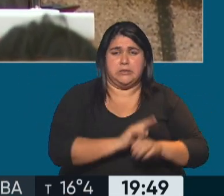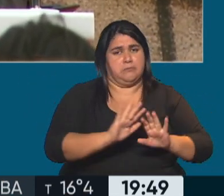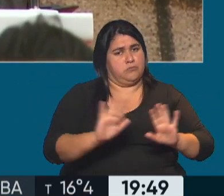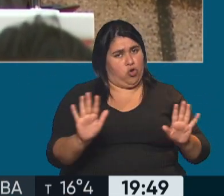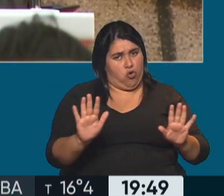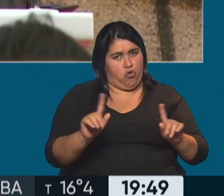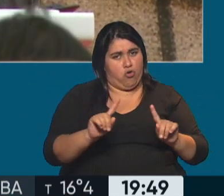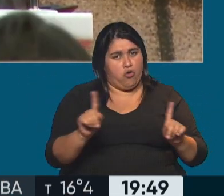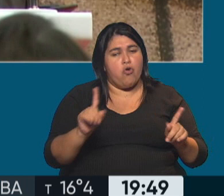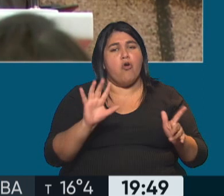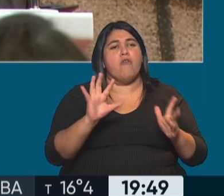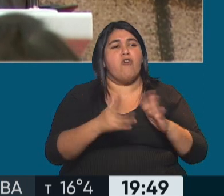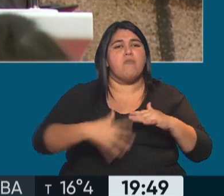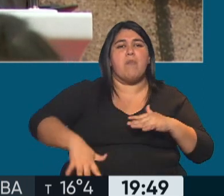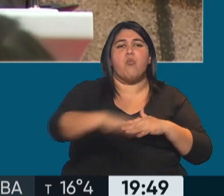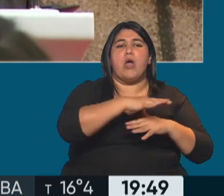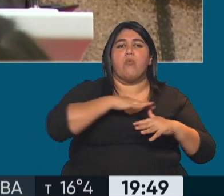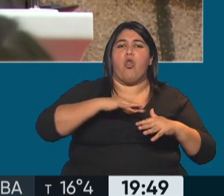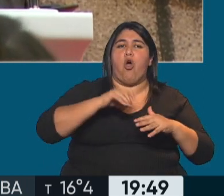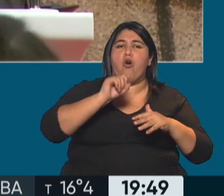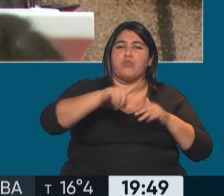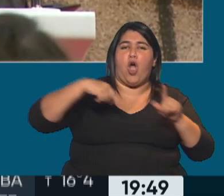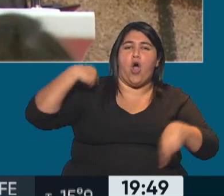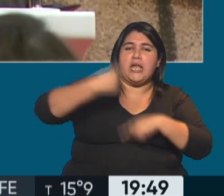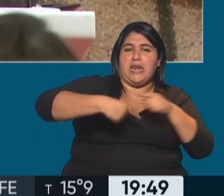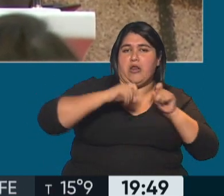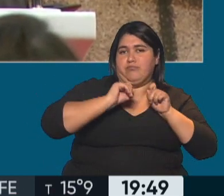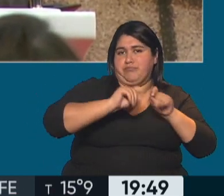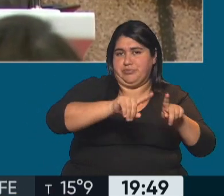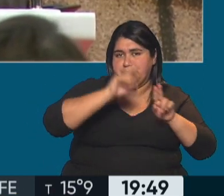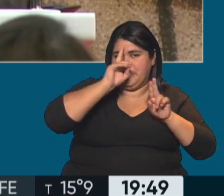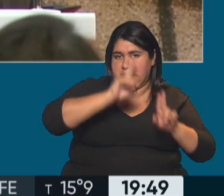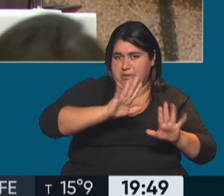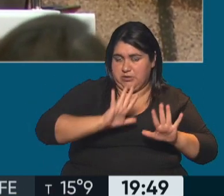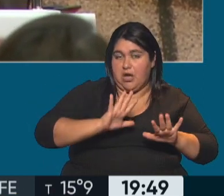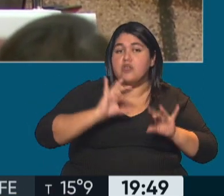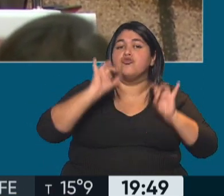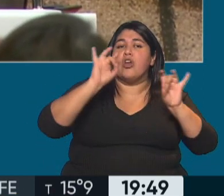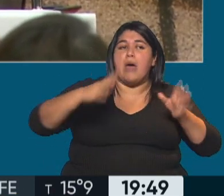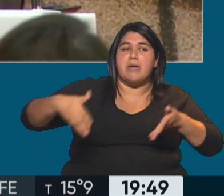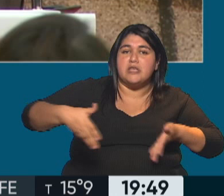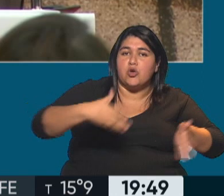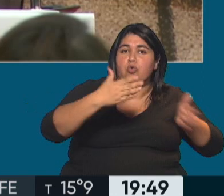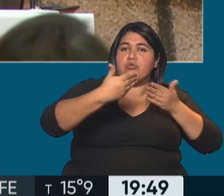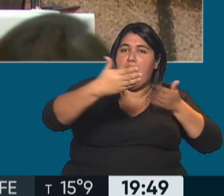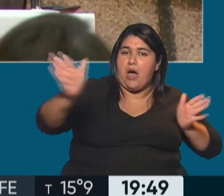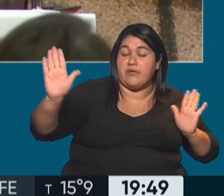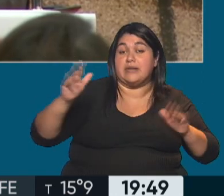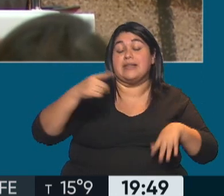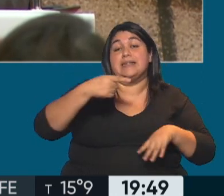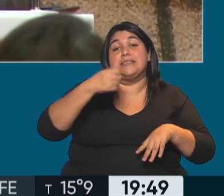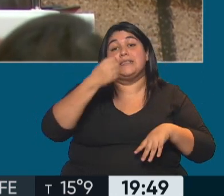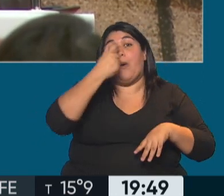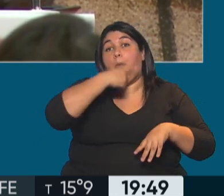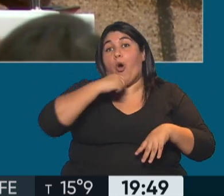una comuna, digamos, de pueblo originario. Así que veremos qué pasa, pero bueno, una situación muy complicada con un Boric, que lo